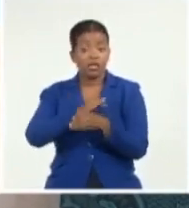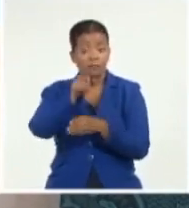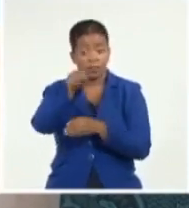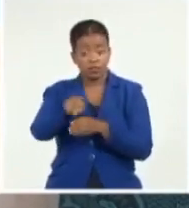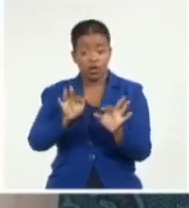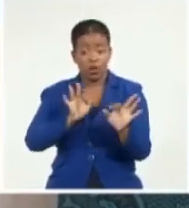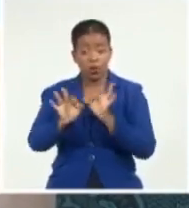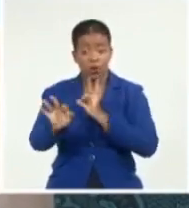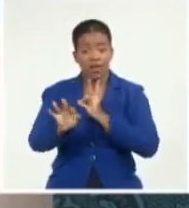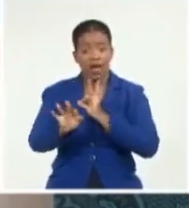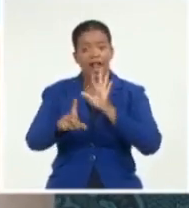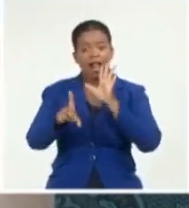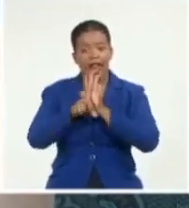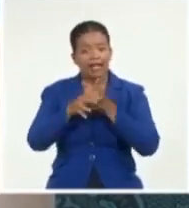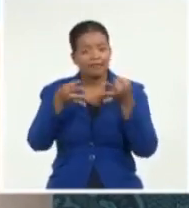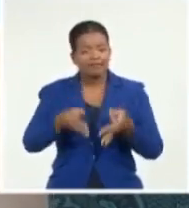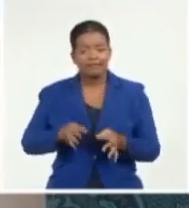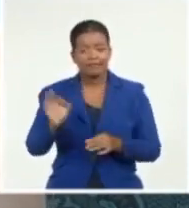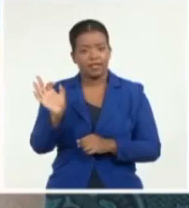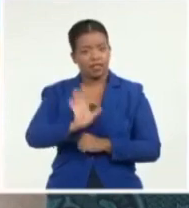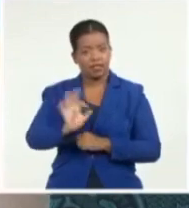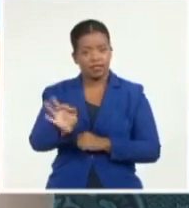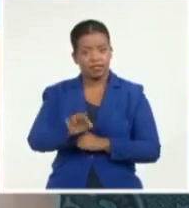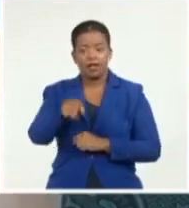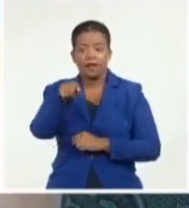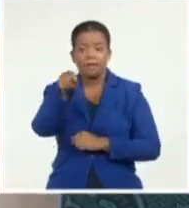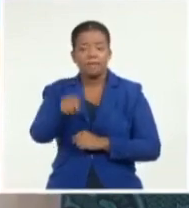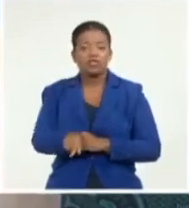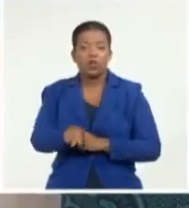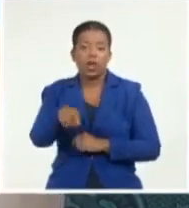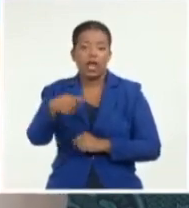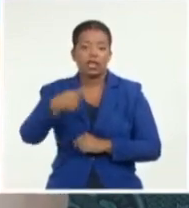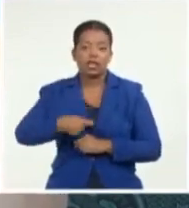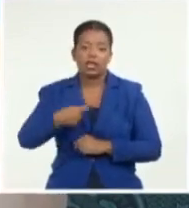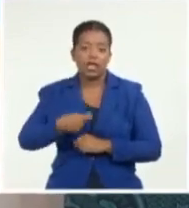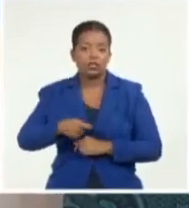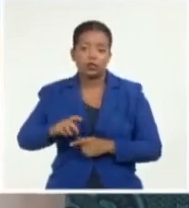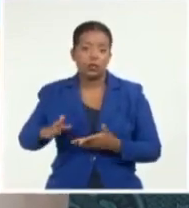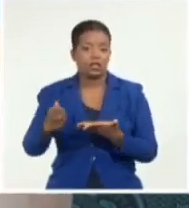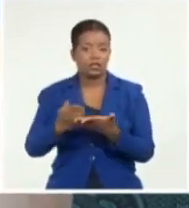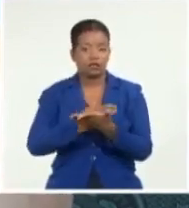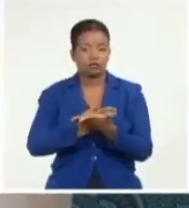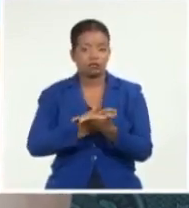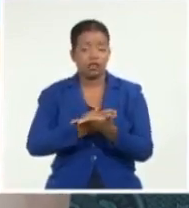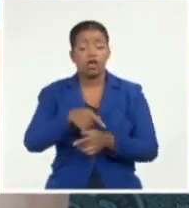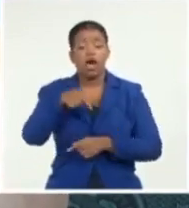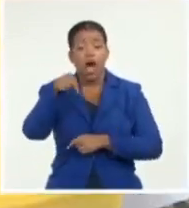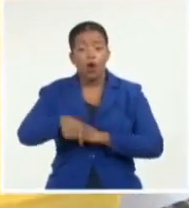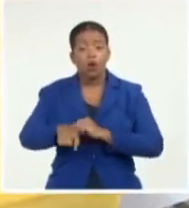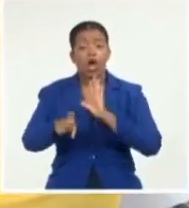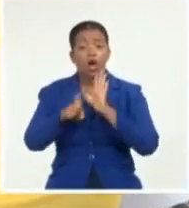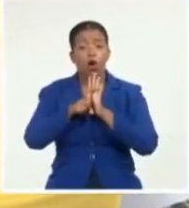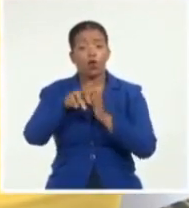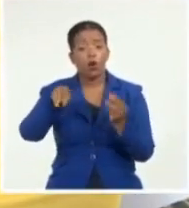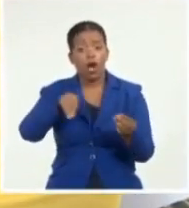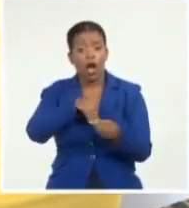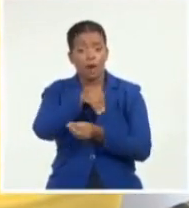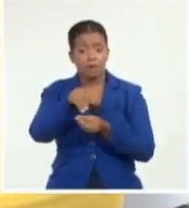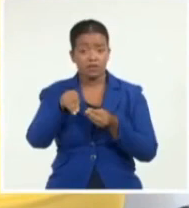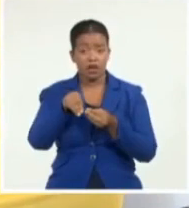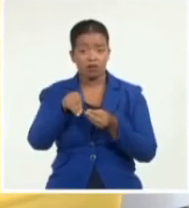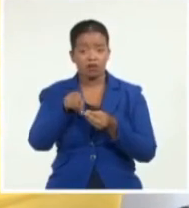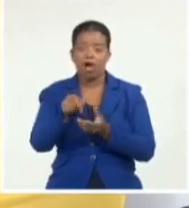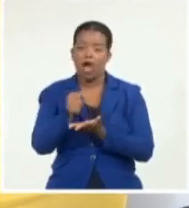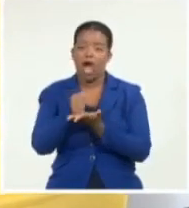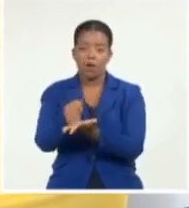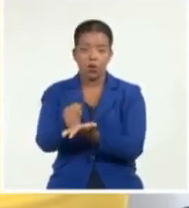era reconocido ante la ley, se incapacitaba y era un derecho que se estaba violando. Hoy no va ser así, el Código Civil se va a cambiar y lo que va a haber es un